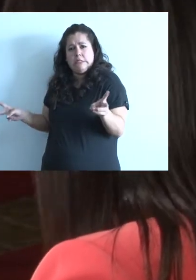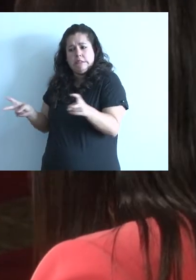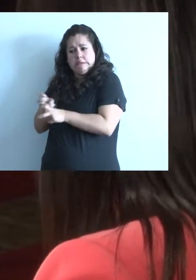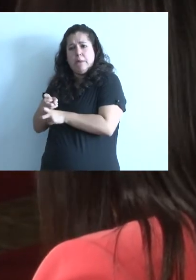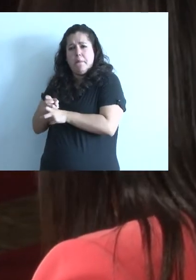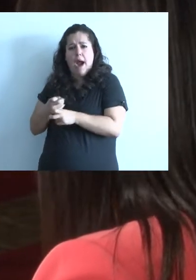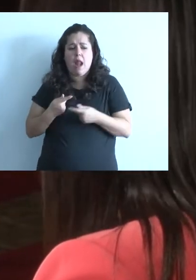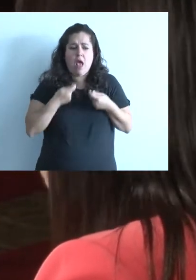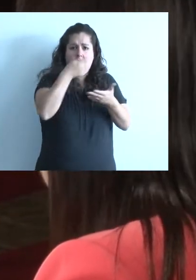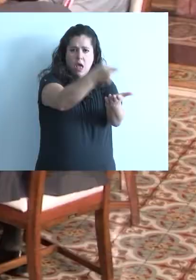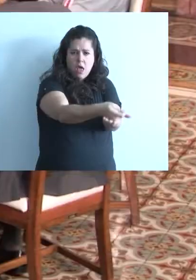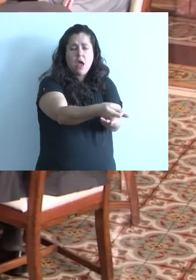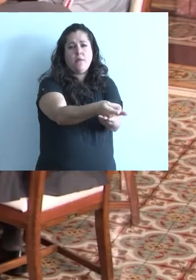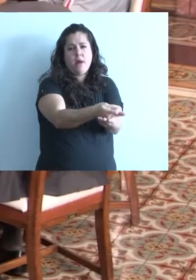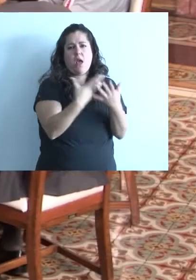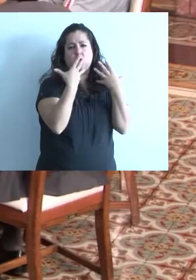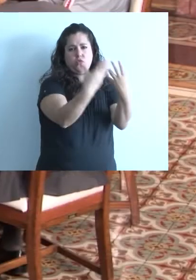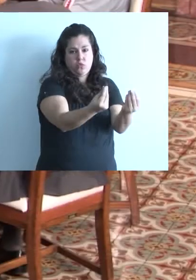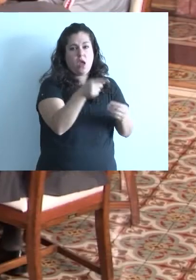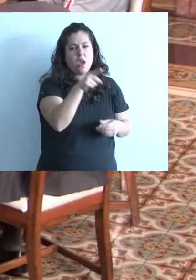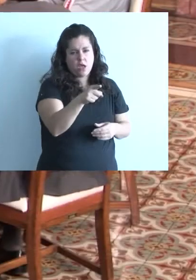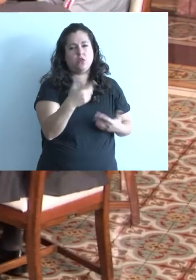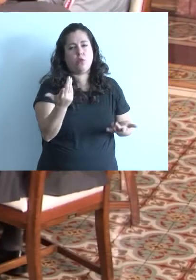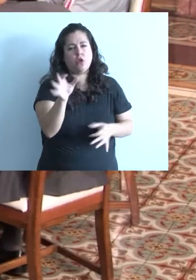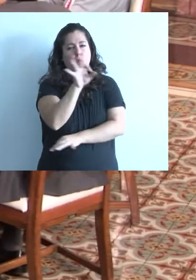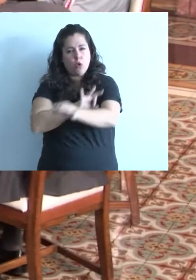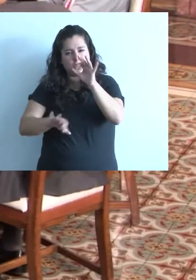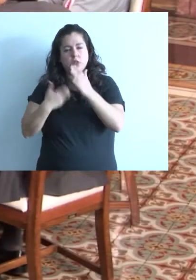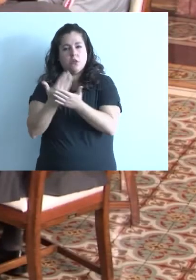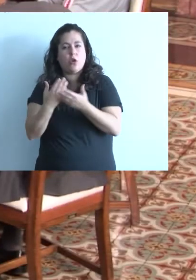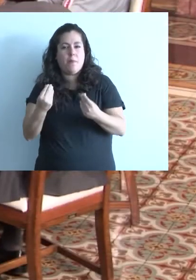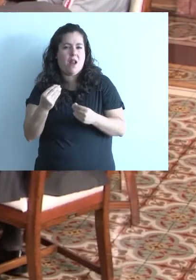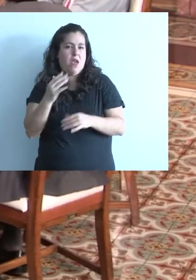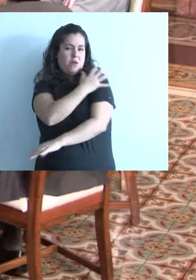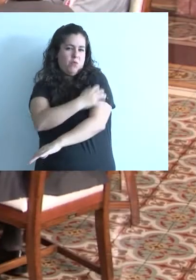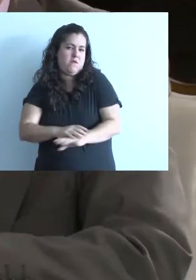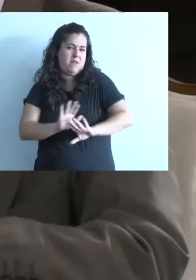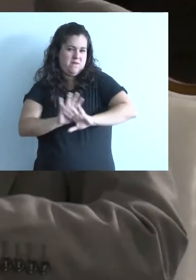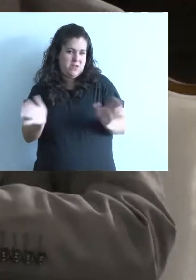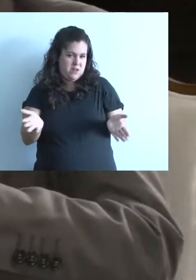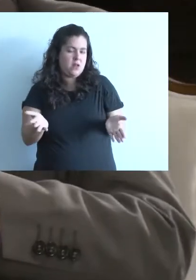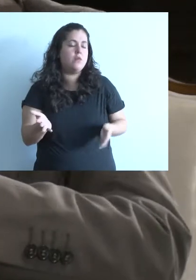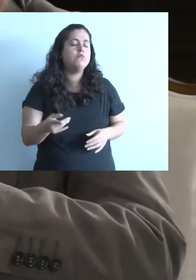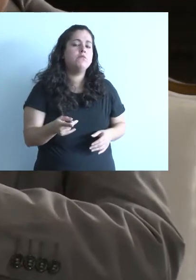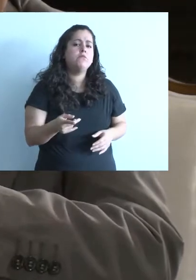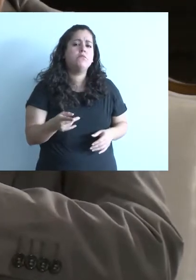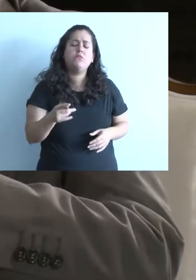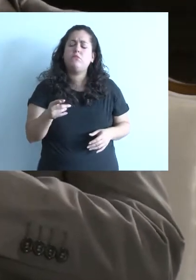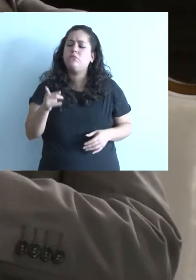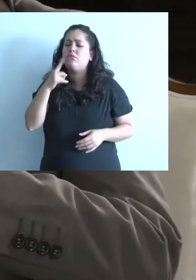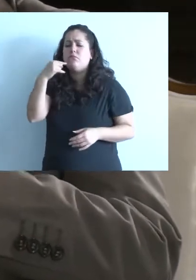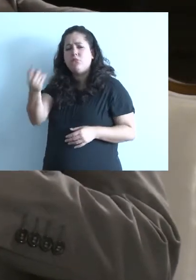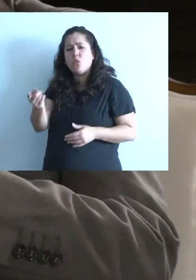que han hecho un aporte notable. Ese es el sentido principal de este proyecto. Colegas. Diputado, ¿quién determina